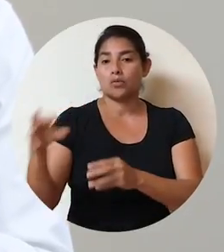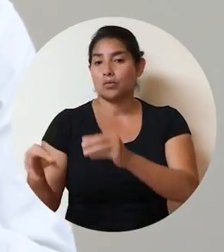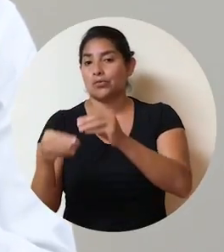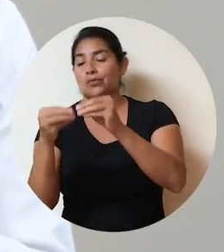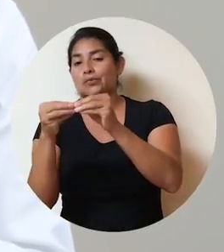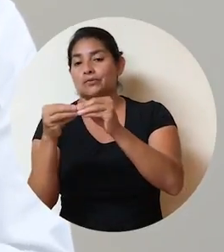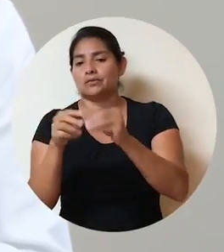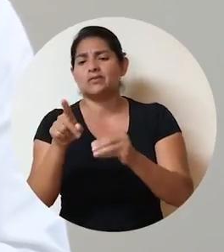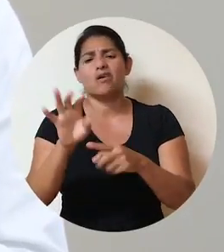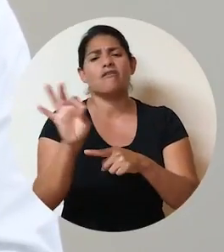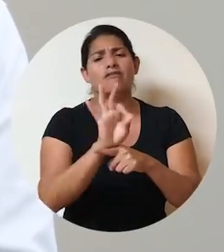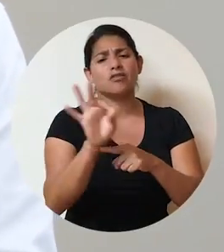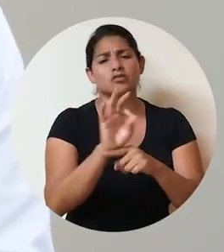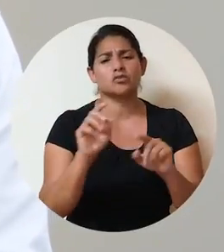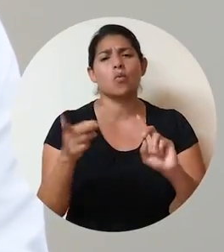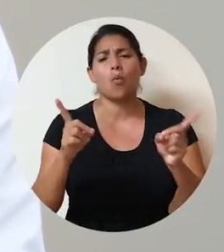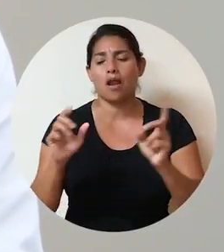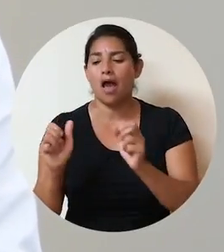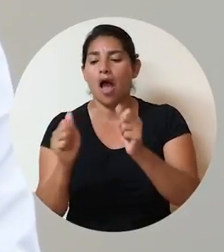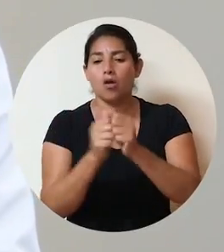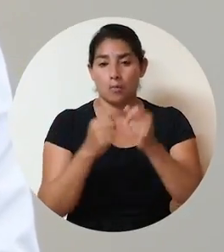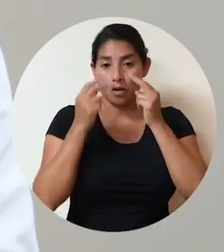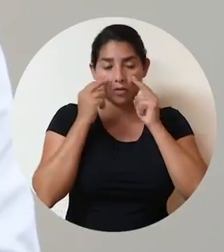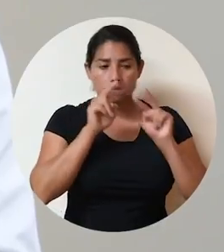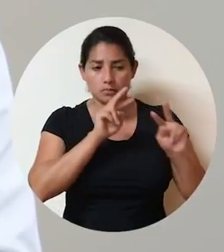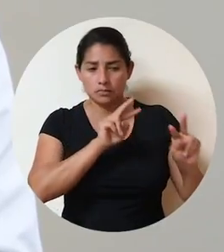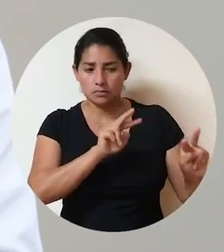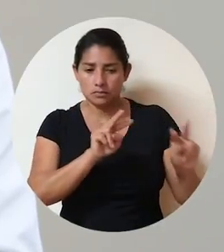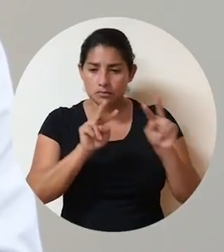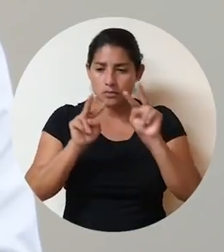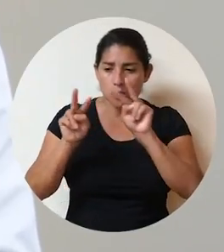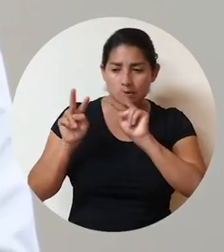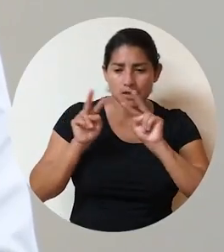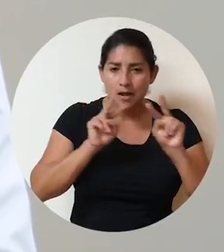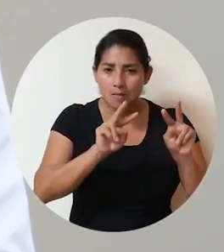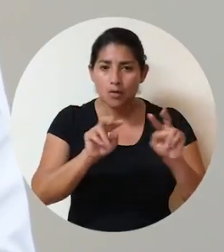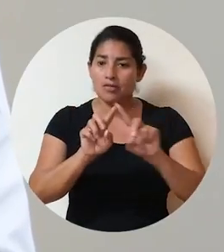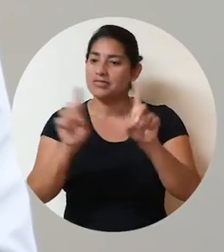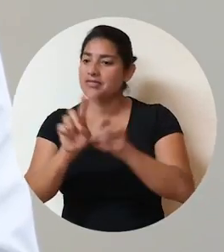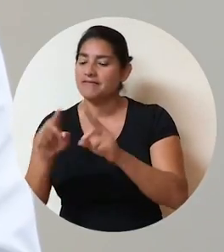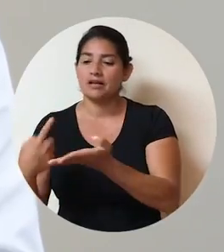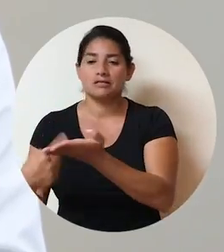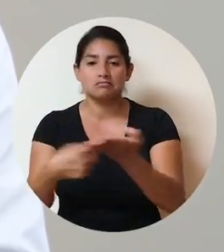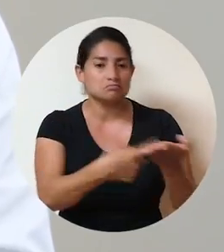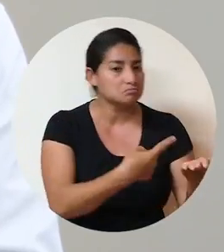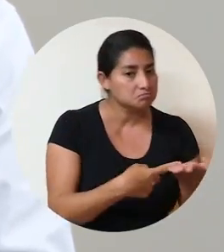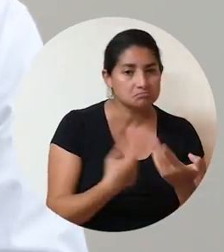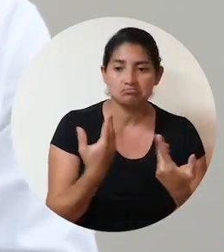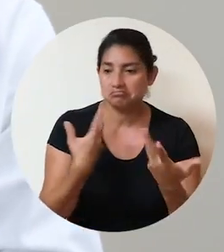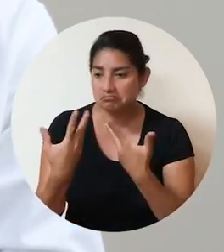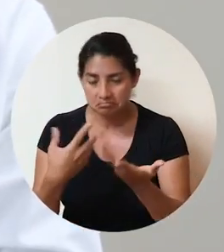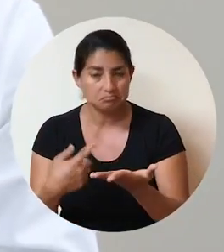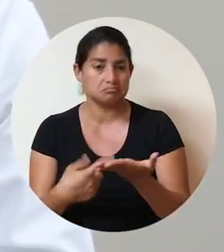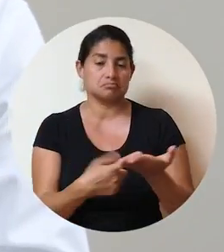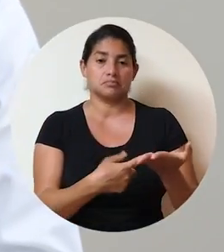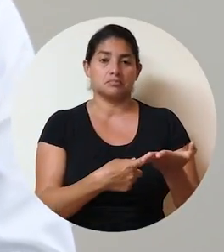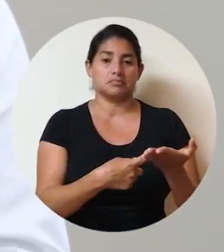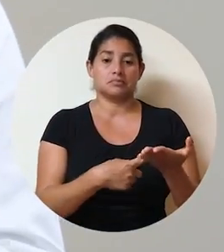en un cuarto adjunto, cuya función es acompañar como observadores permanentemente las deliberaciones.